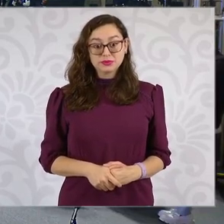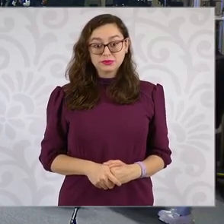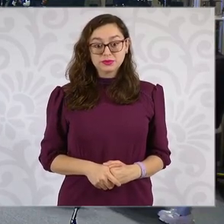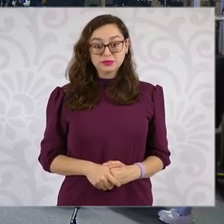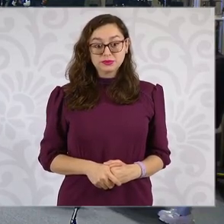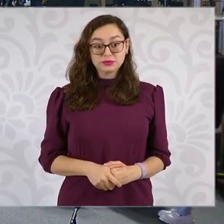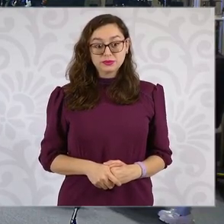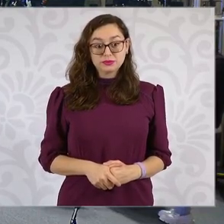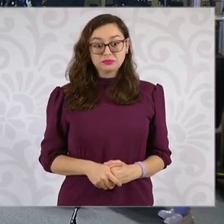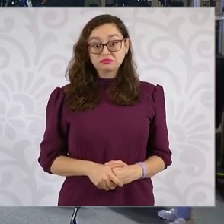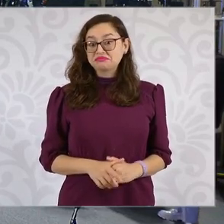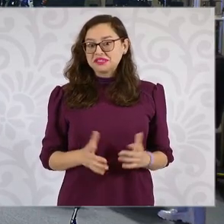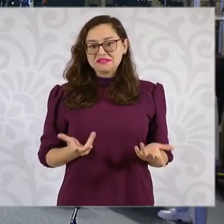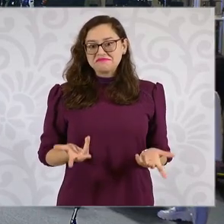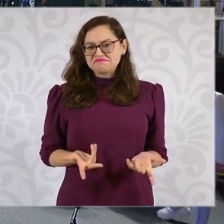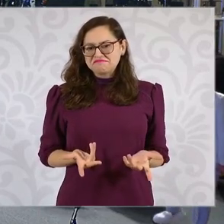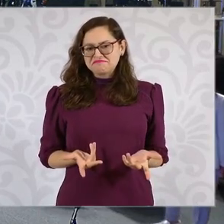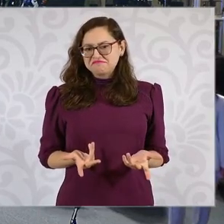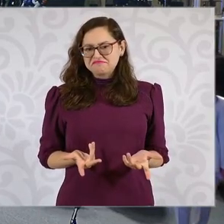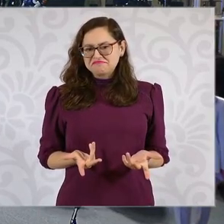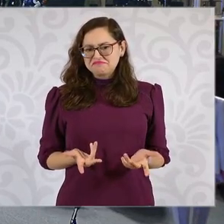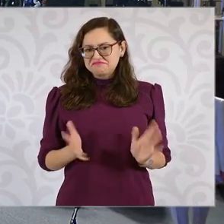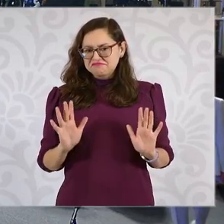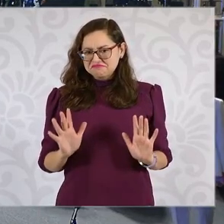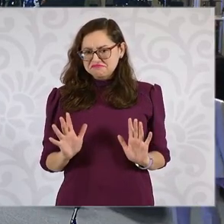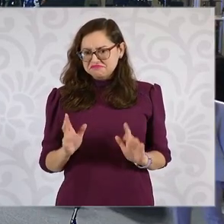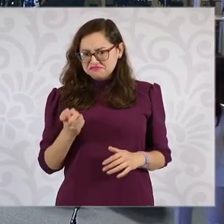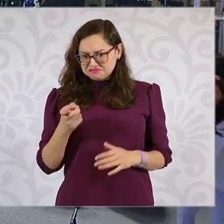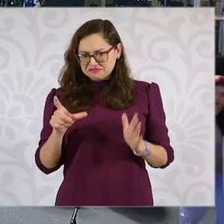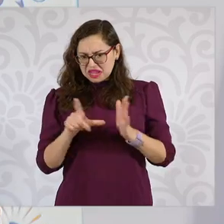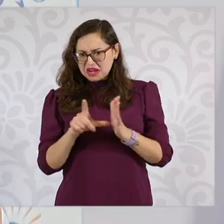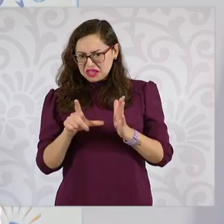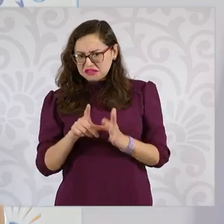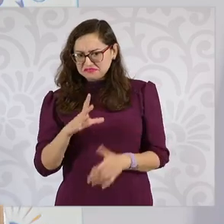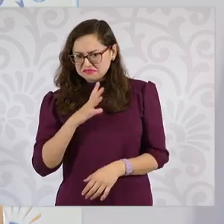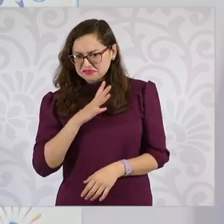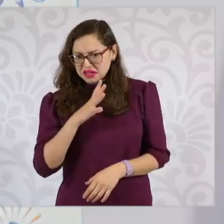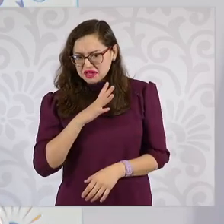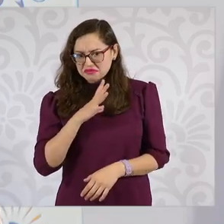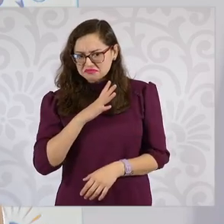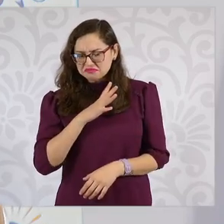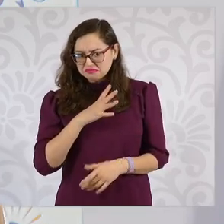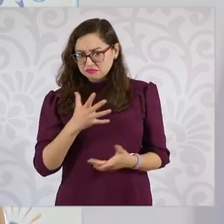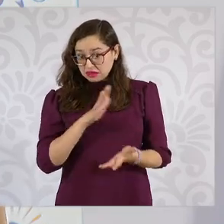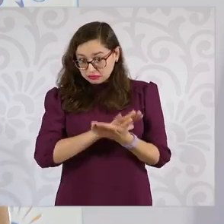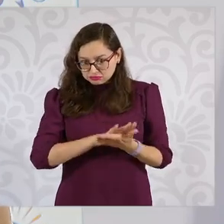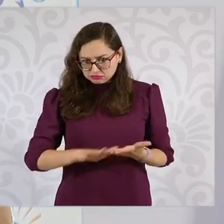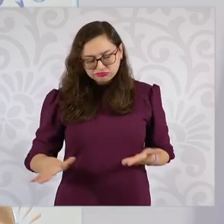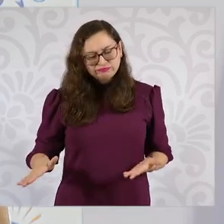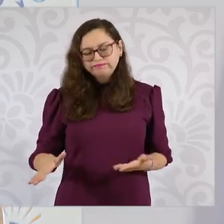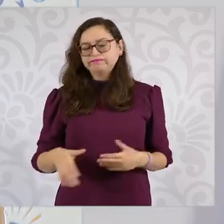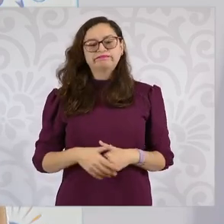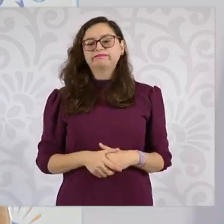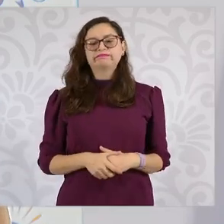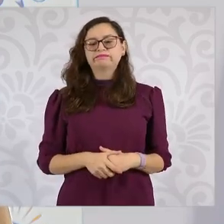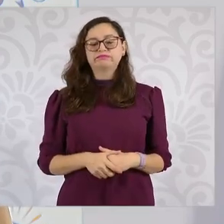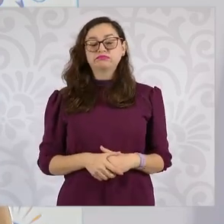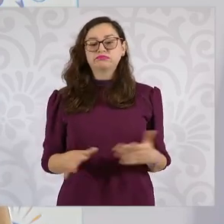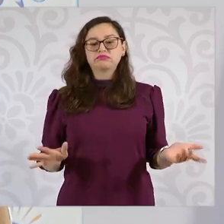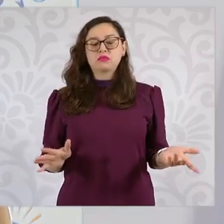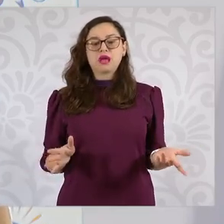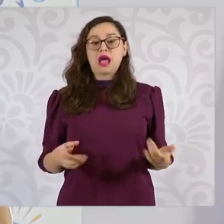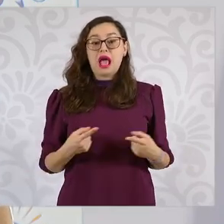No tengo el reporte de que escasez, la tarjeta hace tiempo que por el contrario